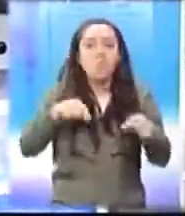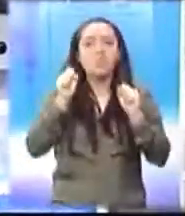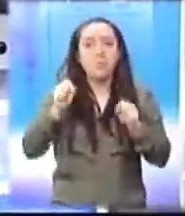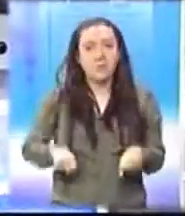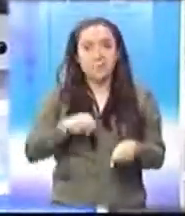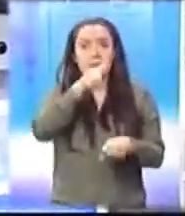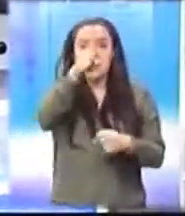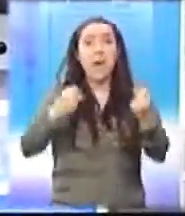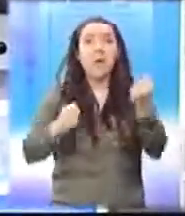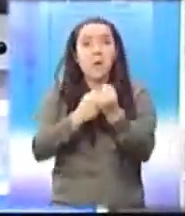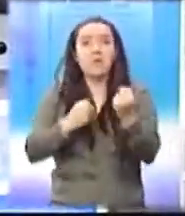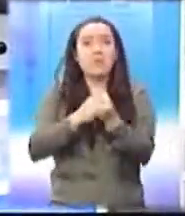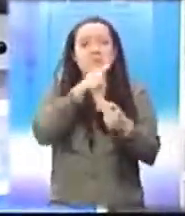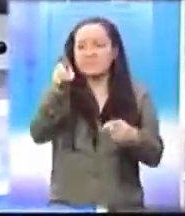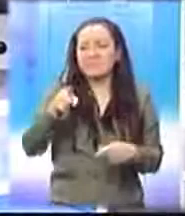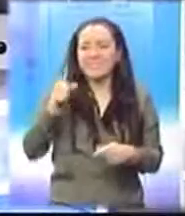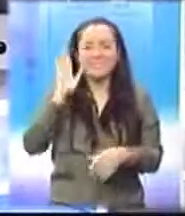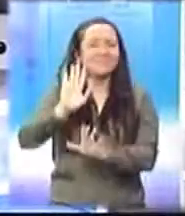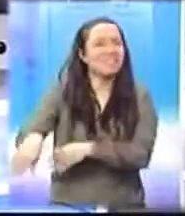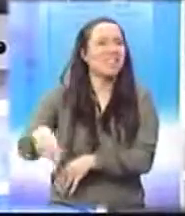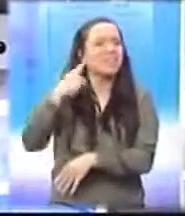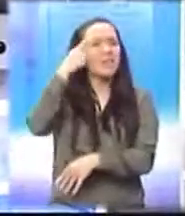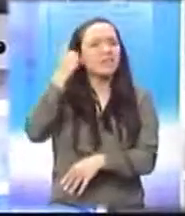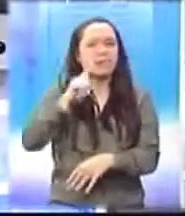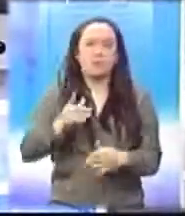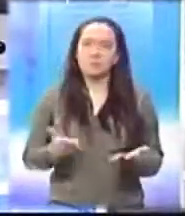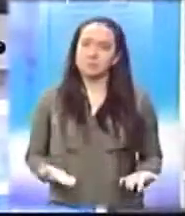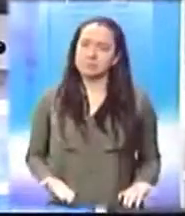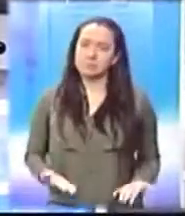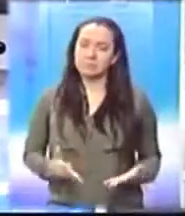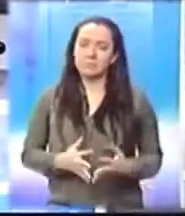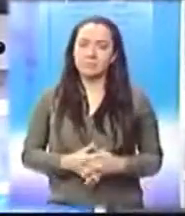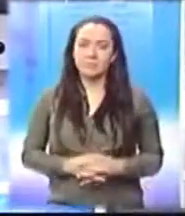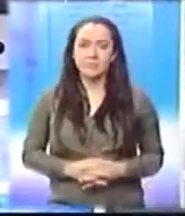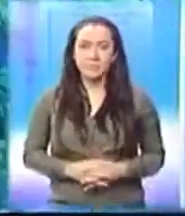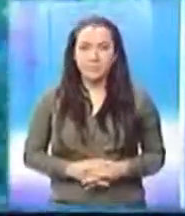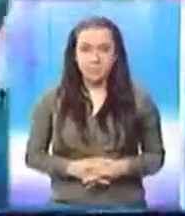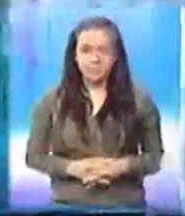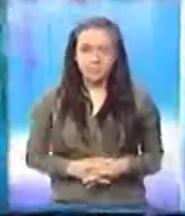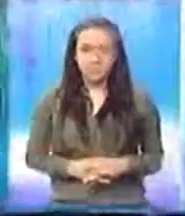sus gritos no son lo suficientemente fuertes.